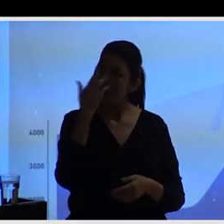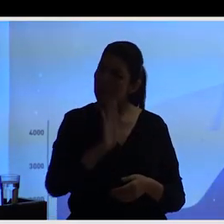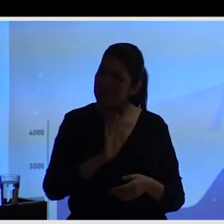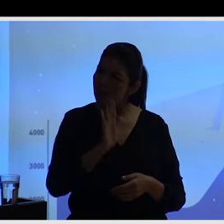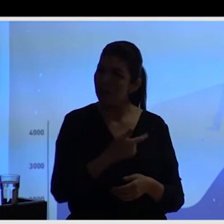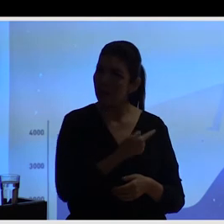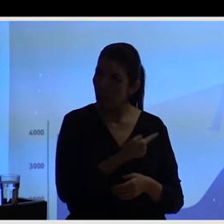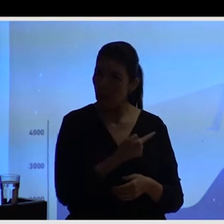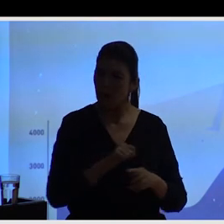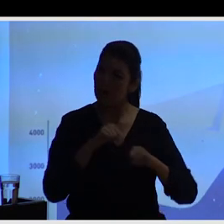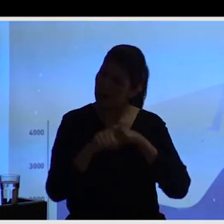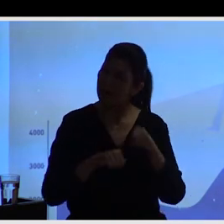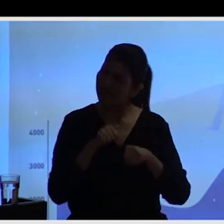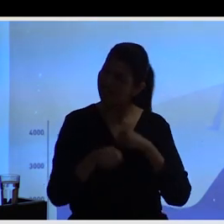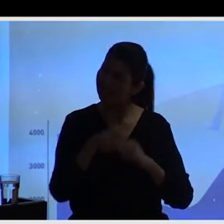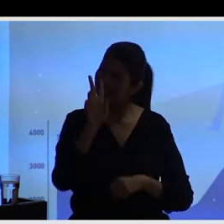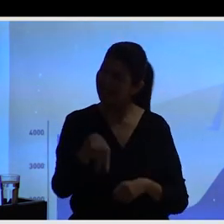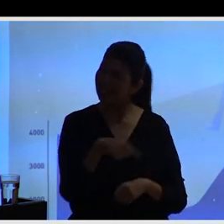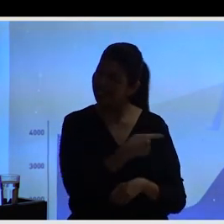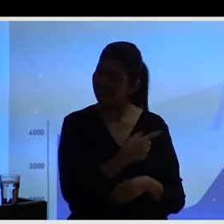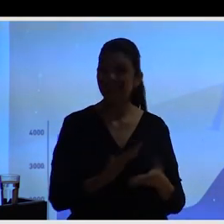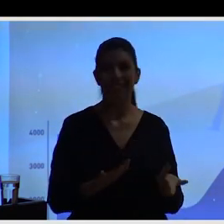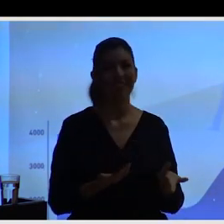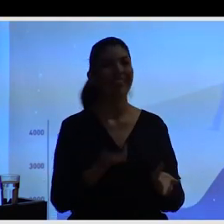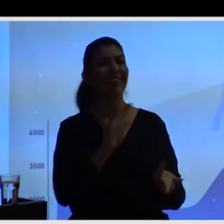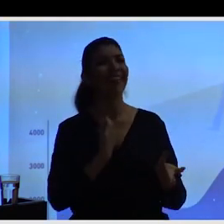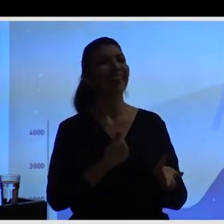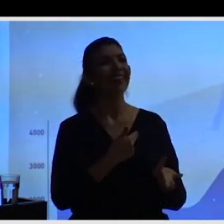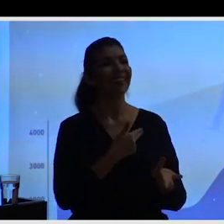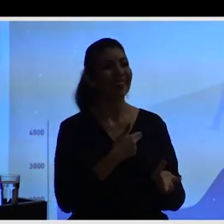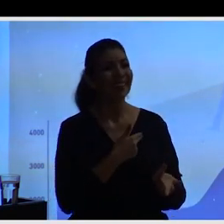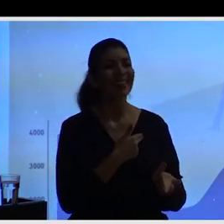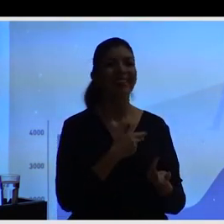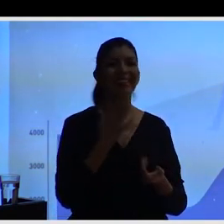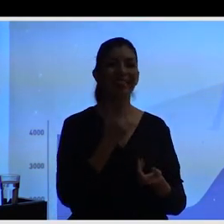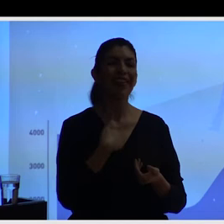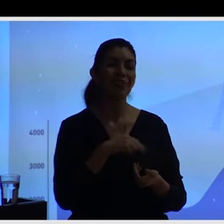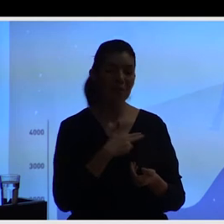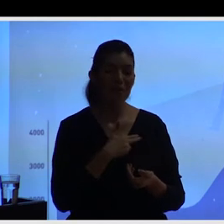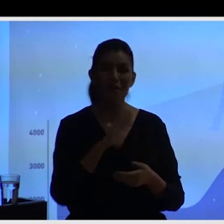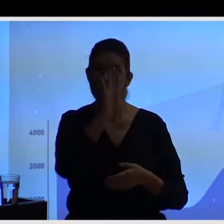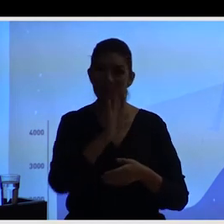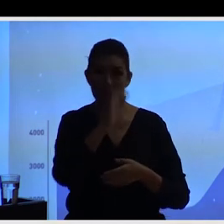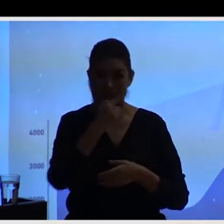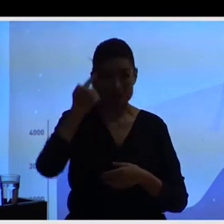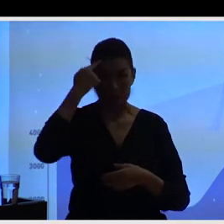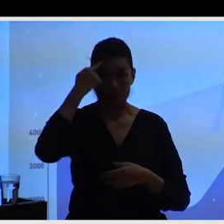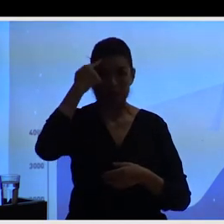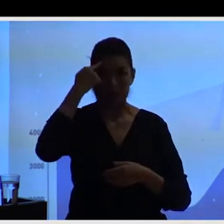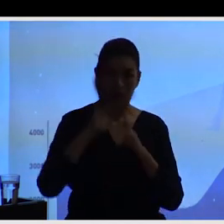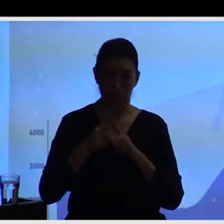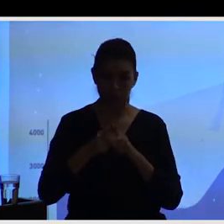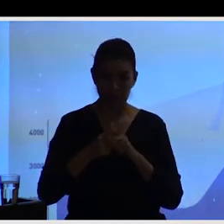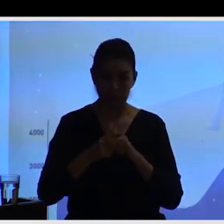sencilla pero tiene un impacto tan fuerte. Somos obsesionados con el contar, con el medir los flujos. Esto, por ejemplo, es un